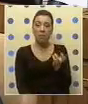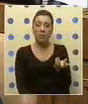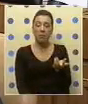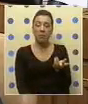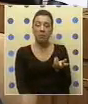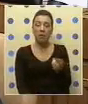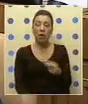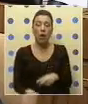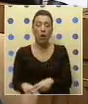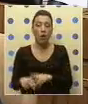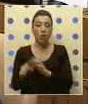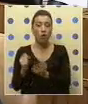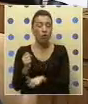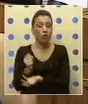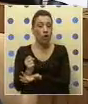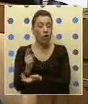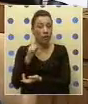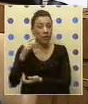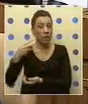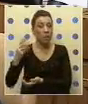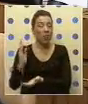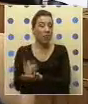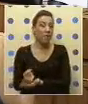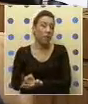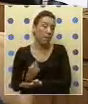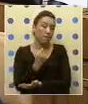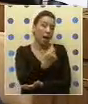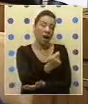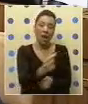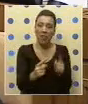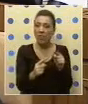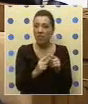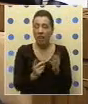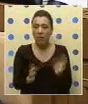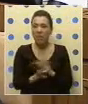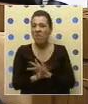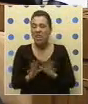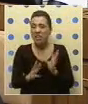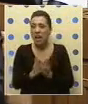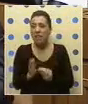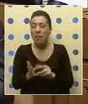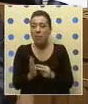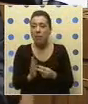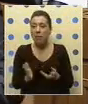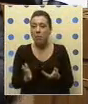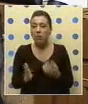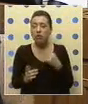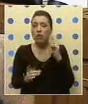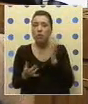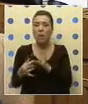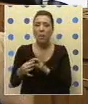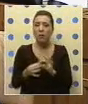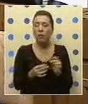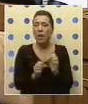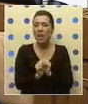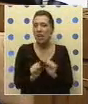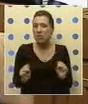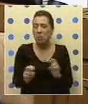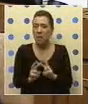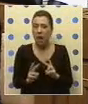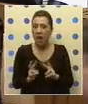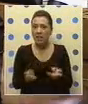el fondo común que tiene asignado ese municipio tiene que pagarlas directamente y se acabó la dificultad. Yo no veo razón alguna para que eso no sea posible.